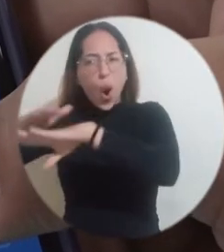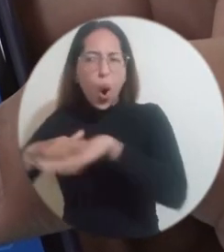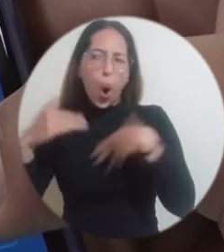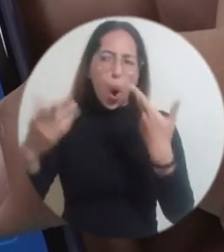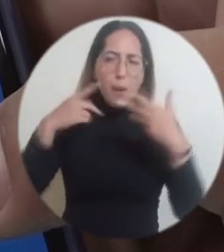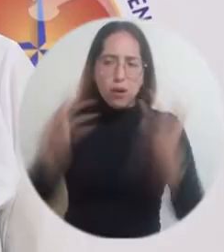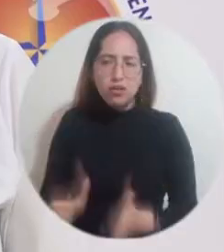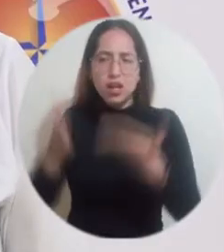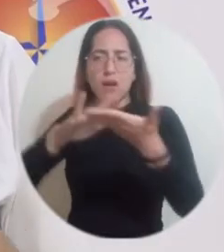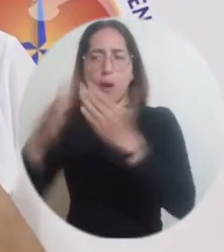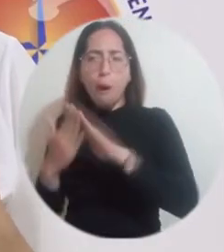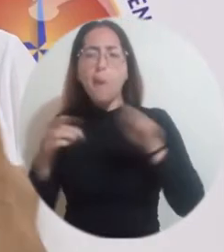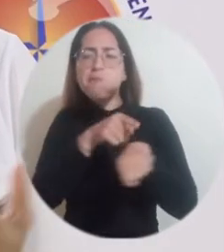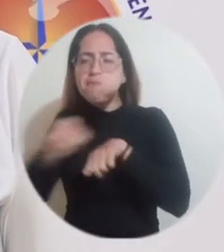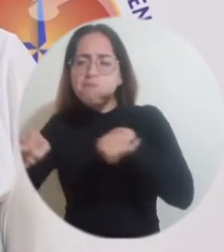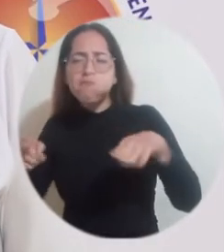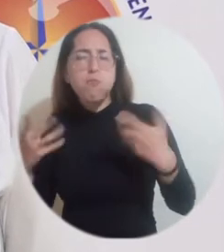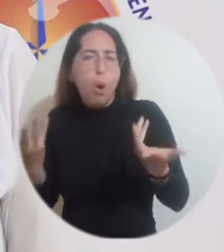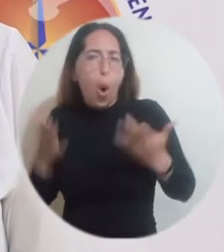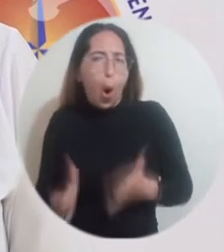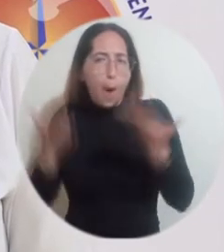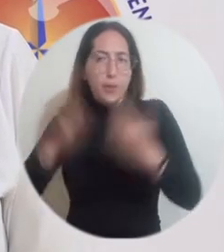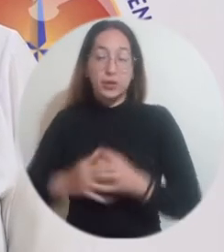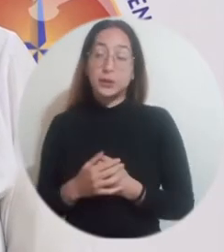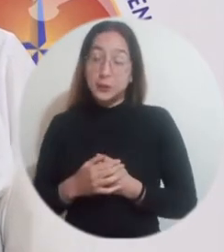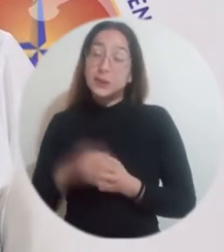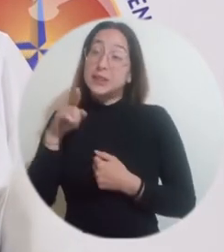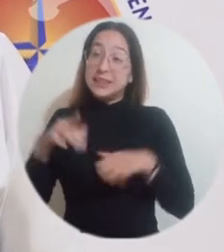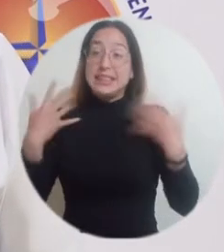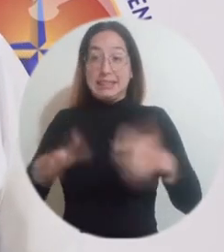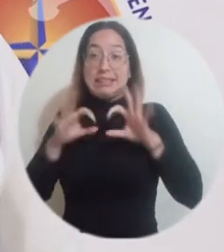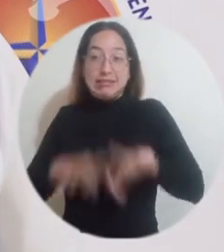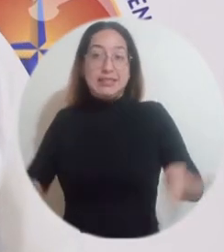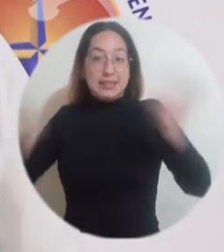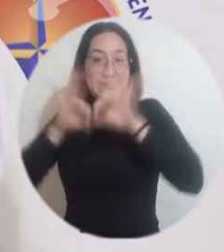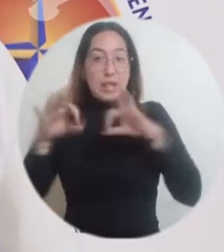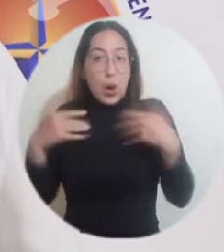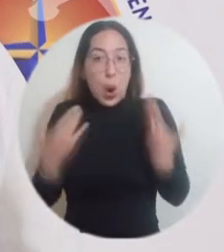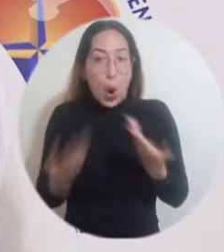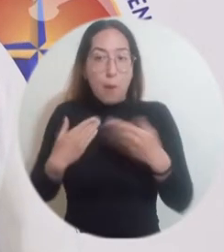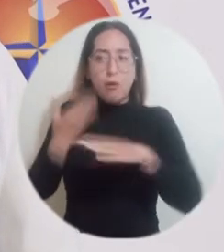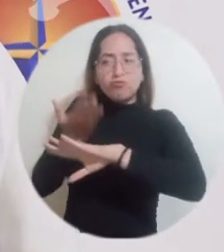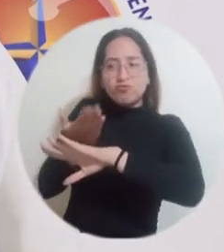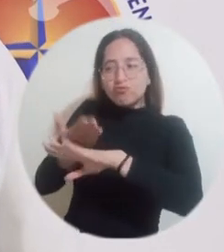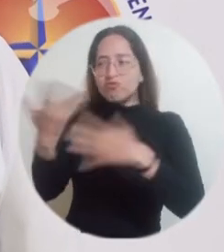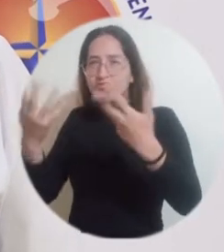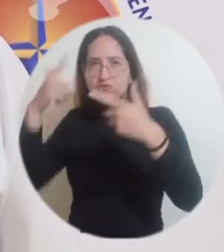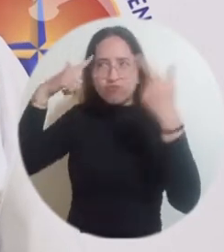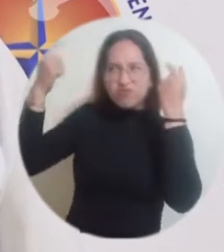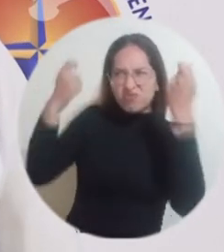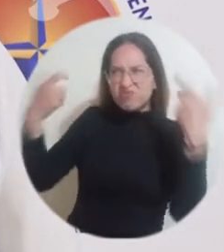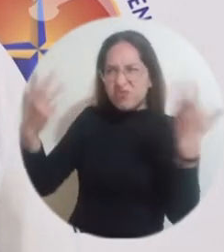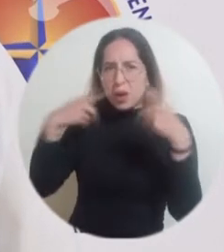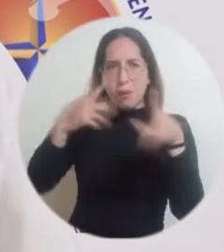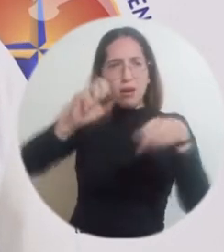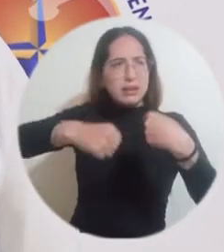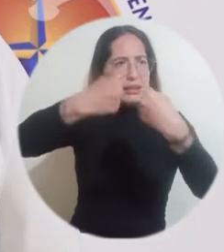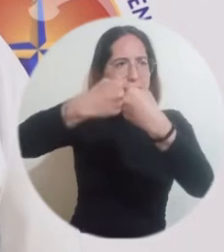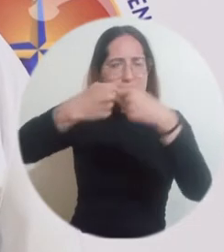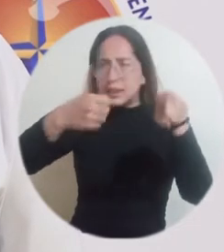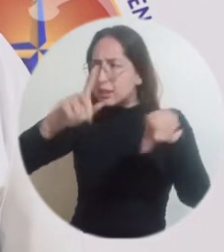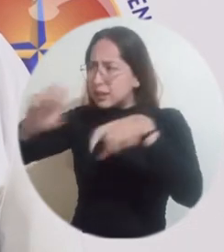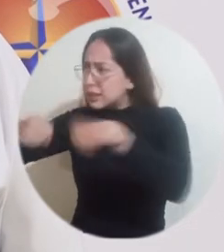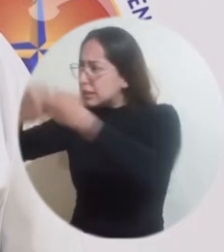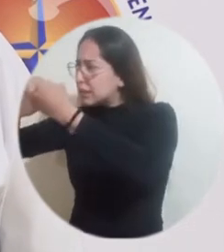las comunidades. Siempre buscando articulaciones y alianzas importantes precisamente para